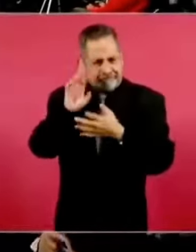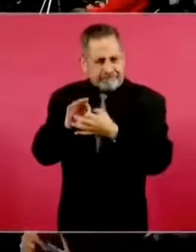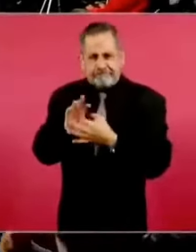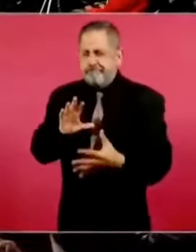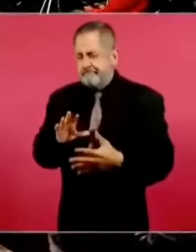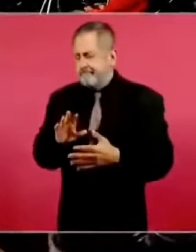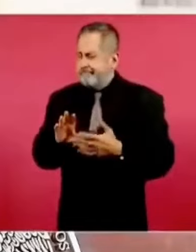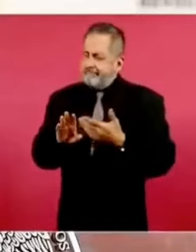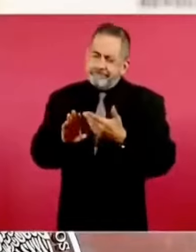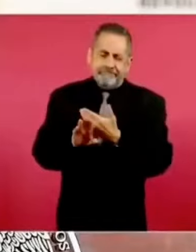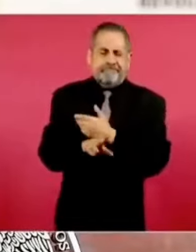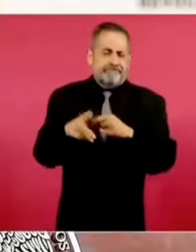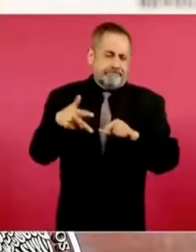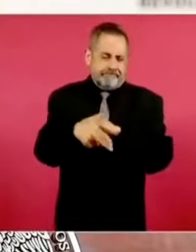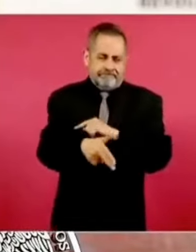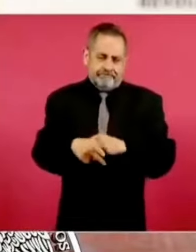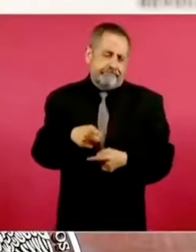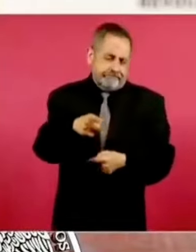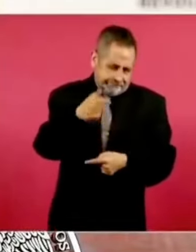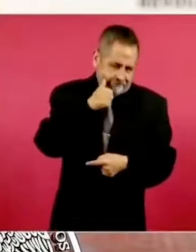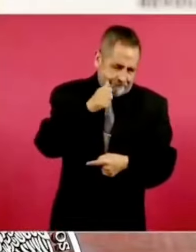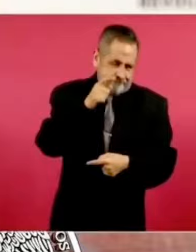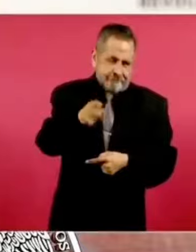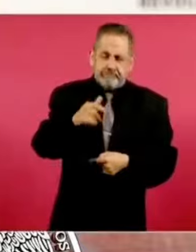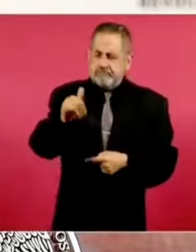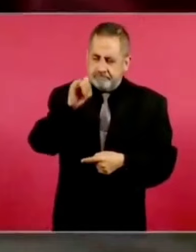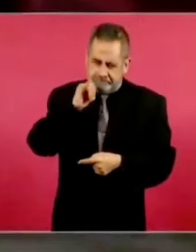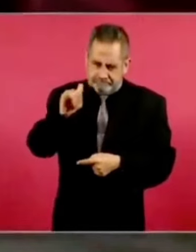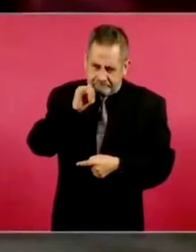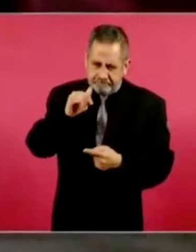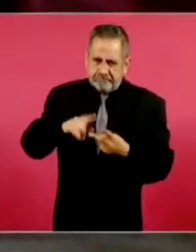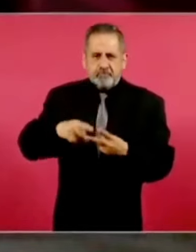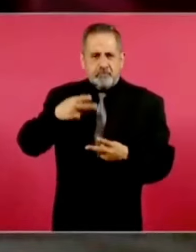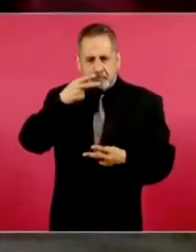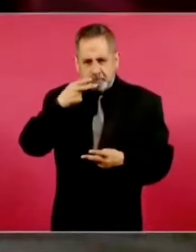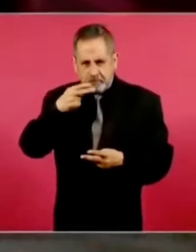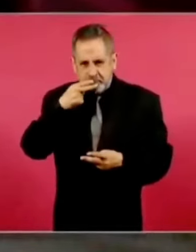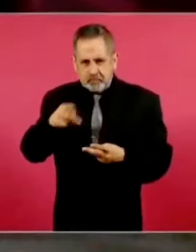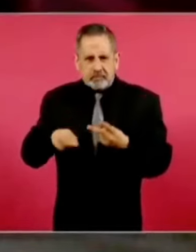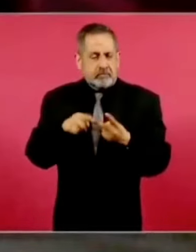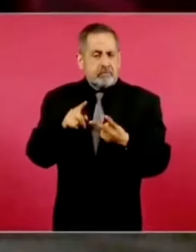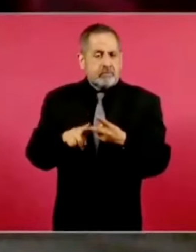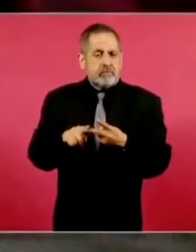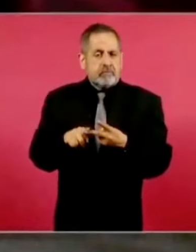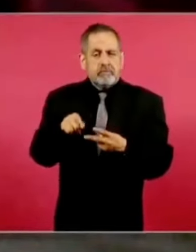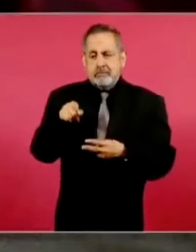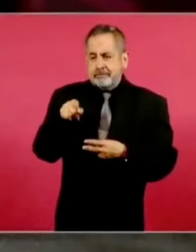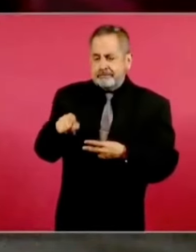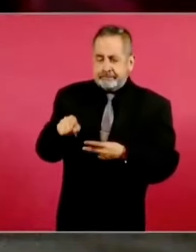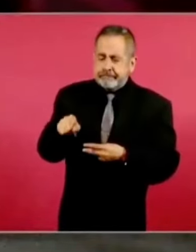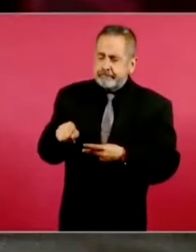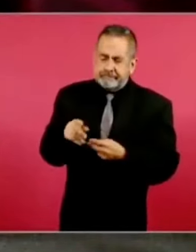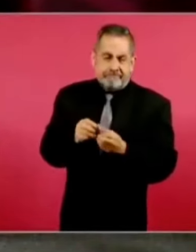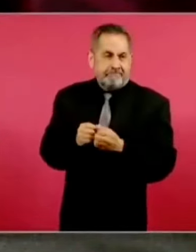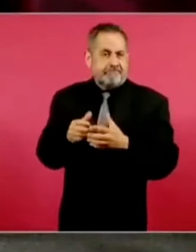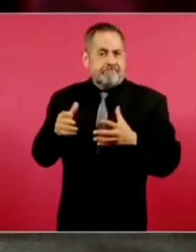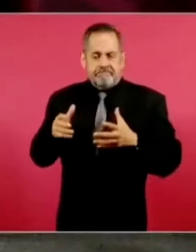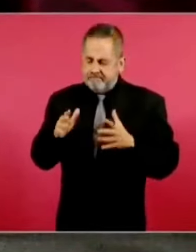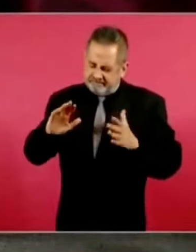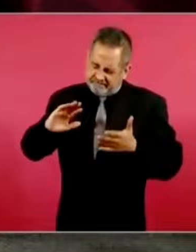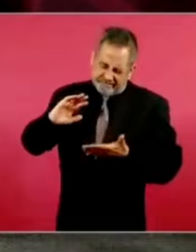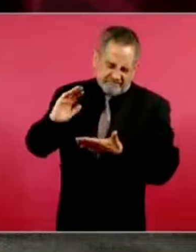importantes que todos conocemos son el alcohol, el tabaquismo, donde ha habido una expresión muy